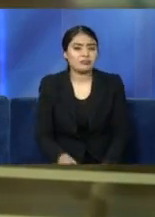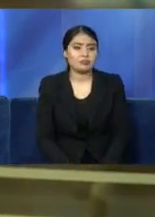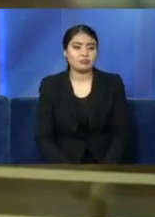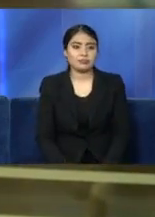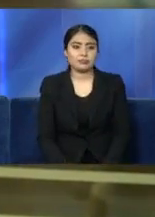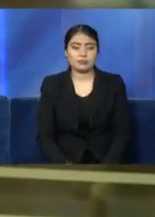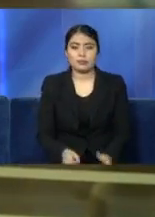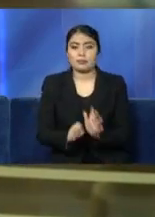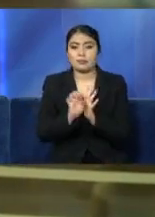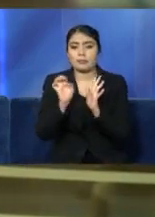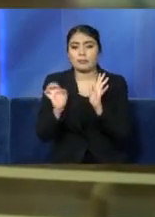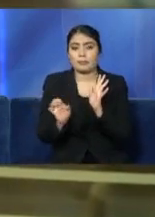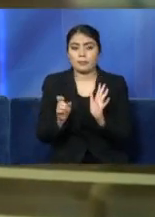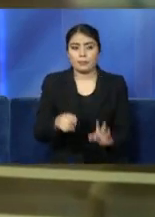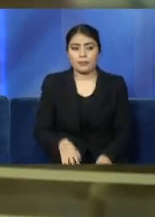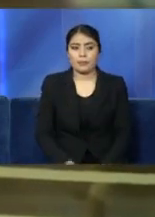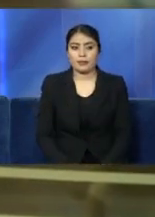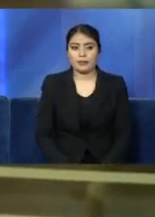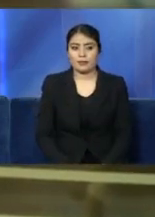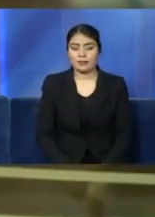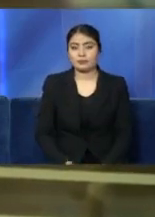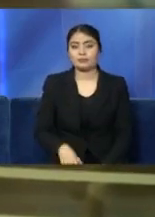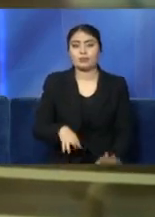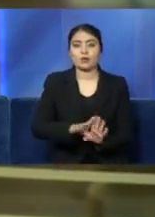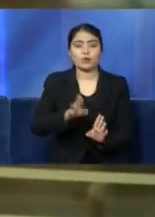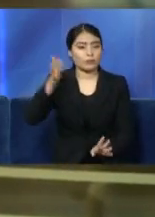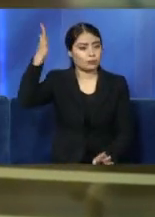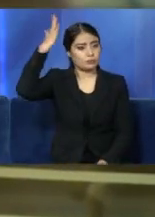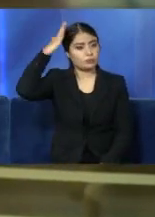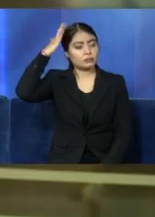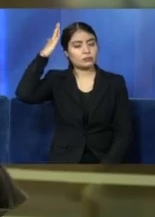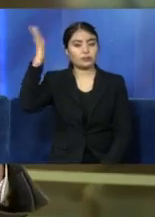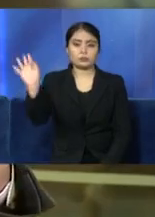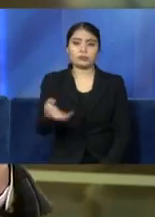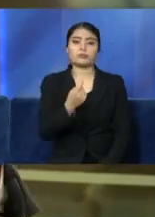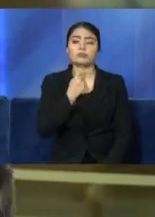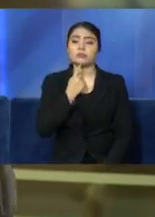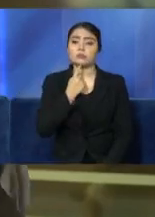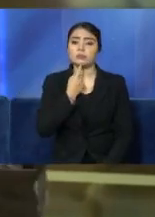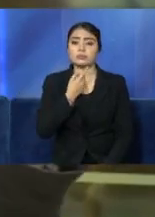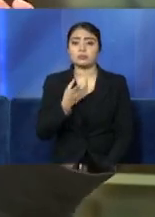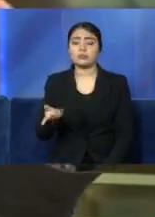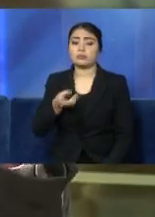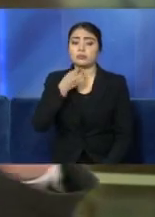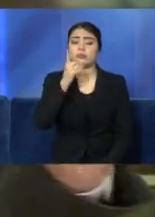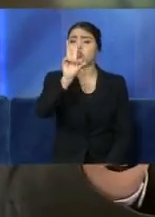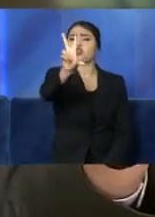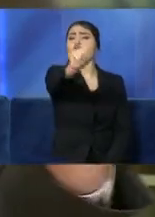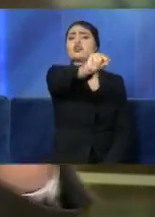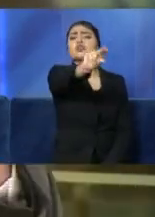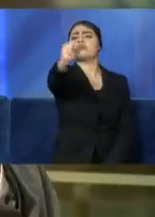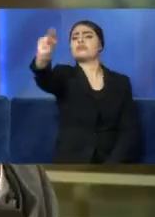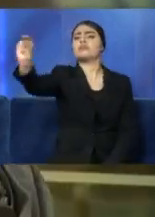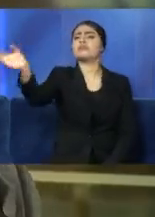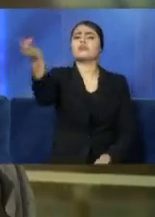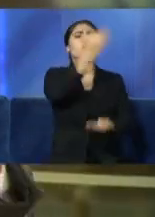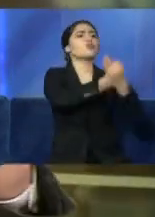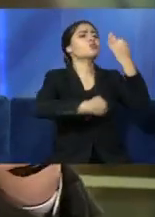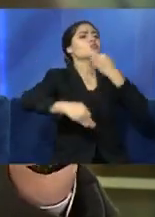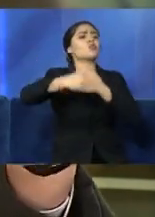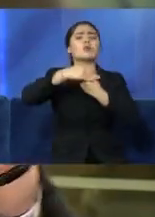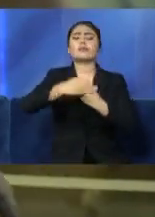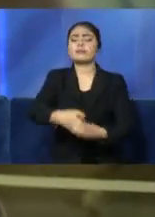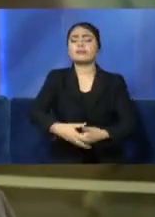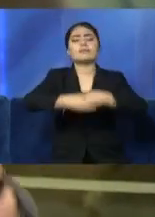el primer mandatario del país sale y dice no, bésense y abrácense y